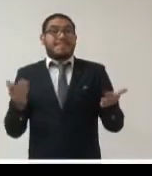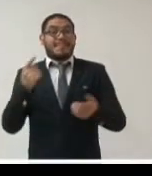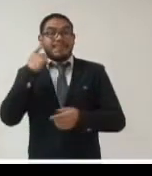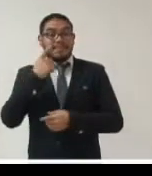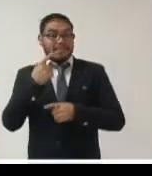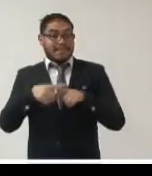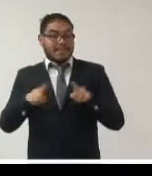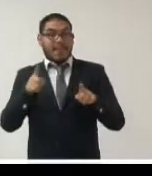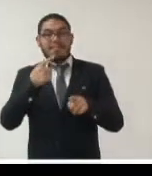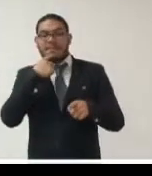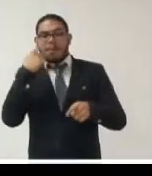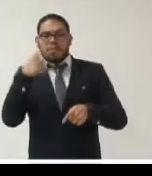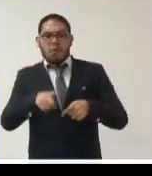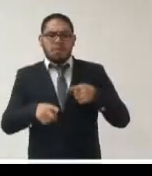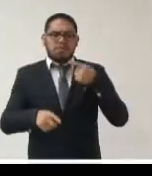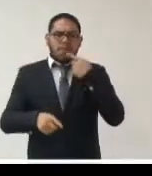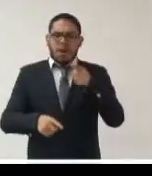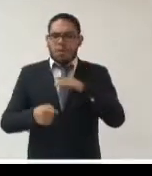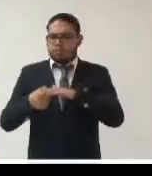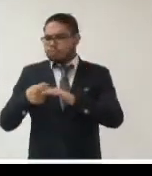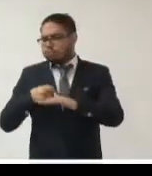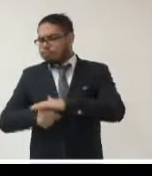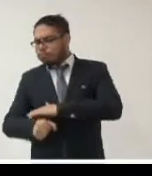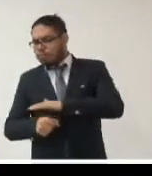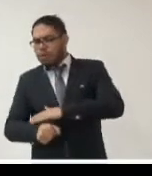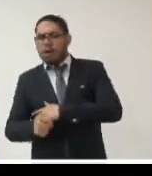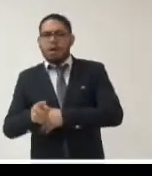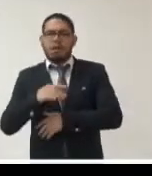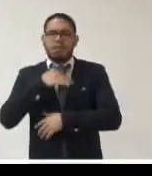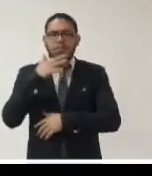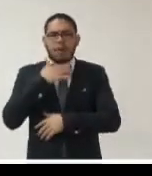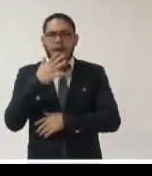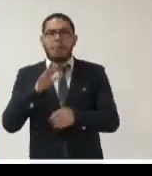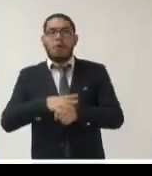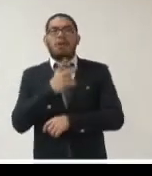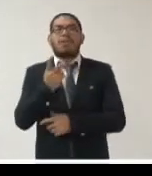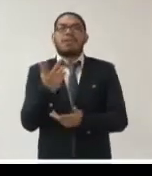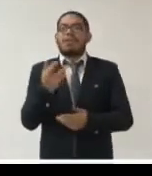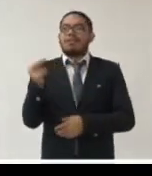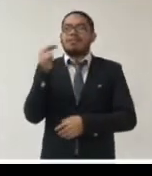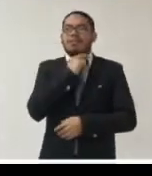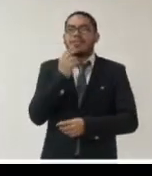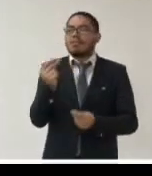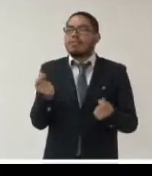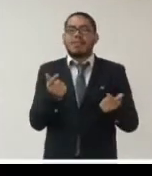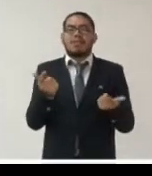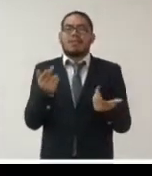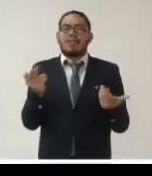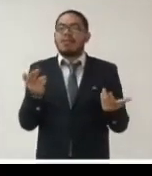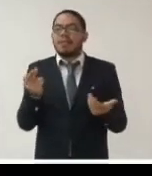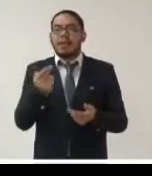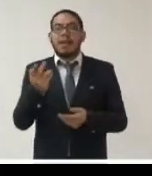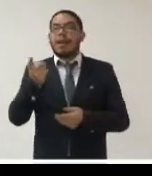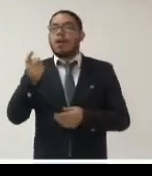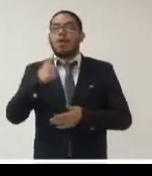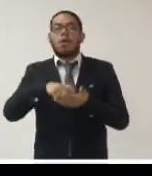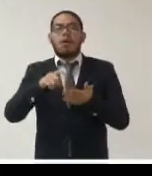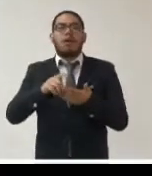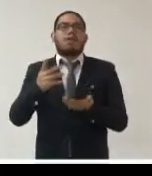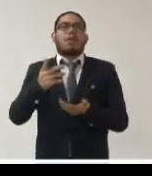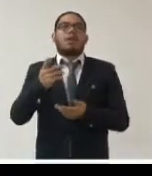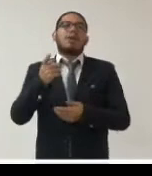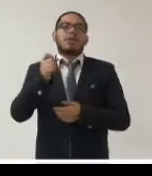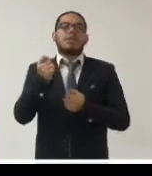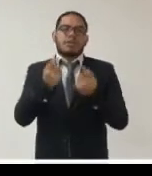casos denuncias por actos de corrupción lamentablemente cuando se tiene que comprar rápido han aparecido también situaciones de